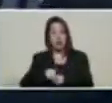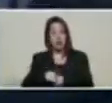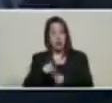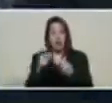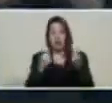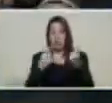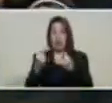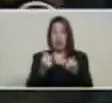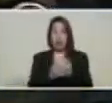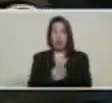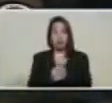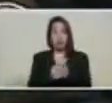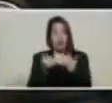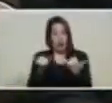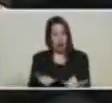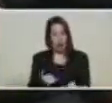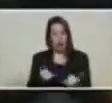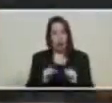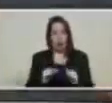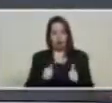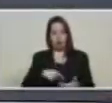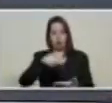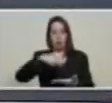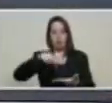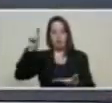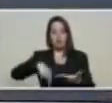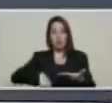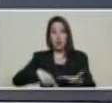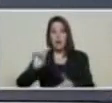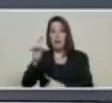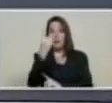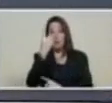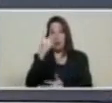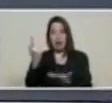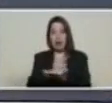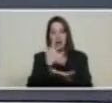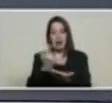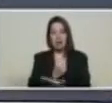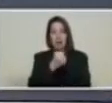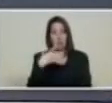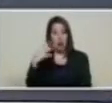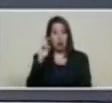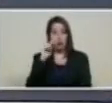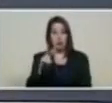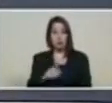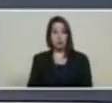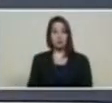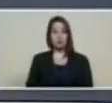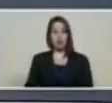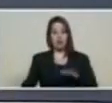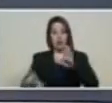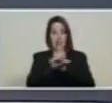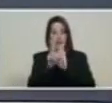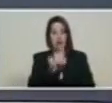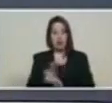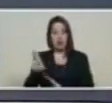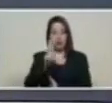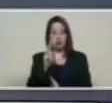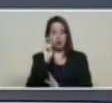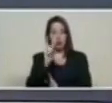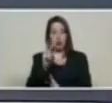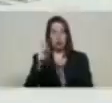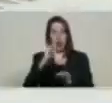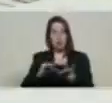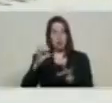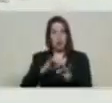Procedo a firmar el primer ejemplar del libro blanco el white paper